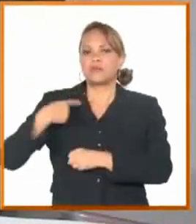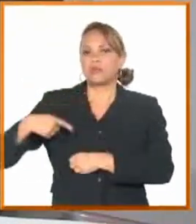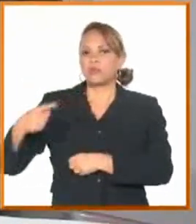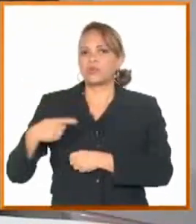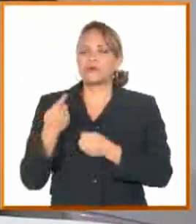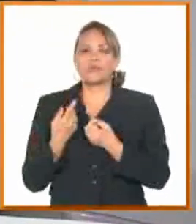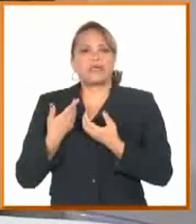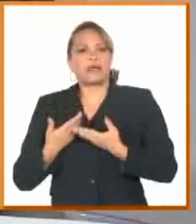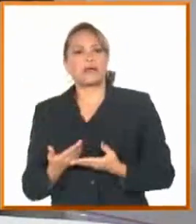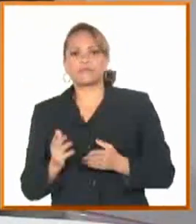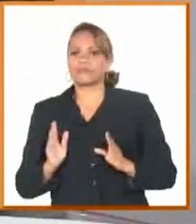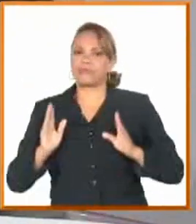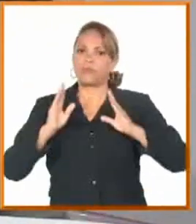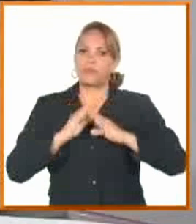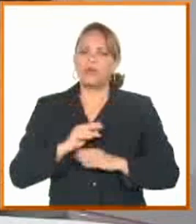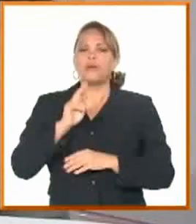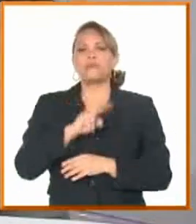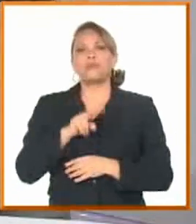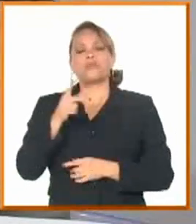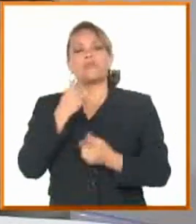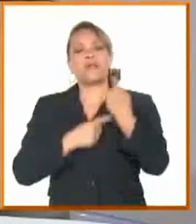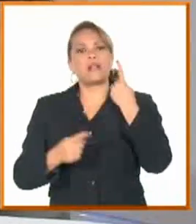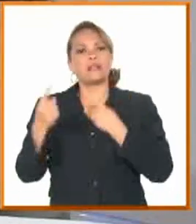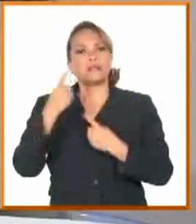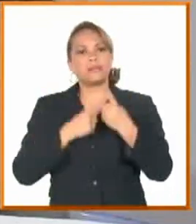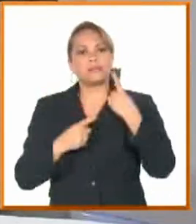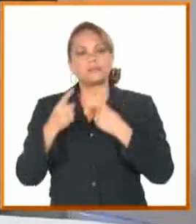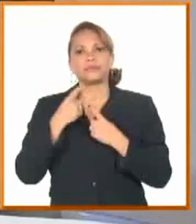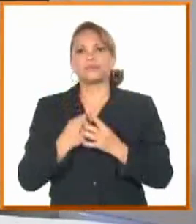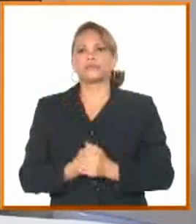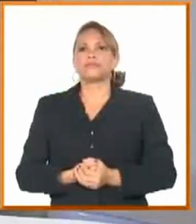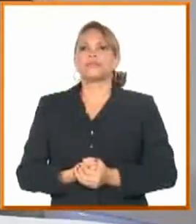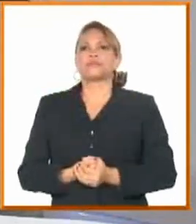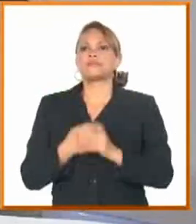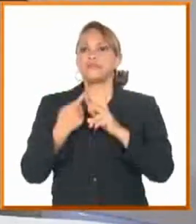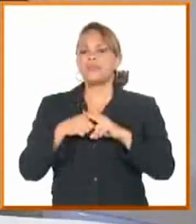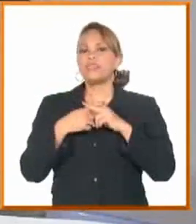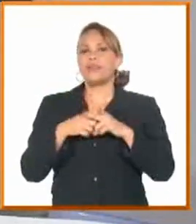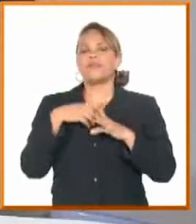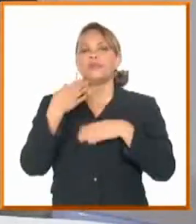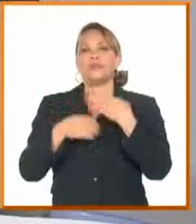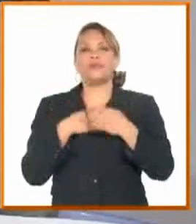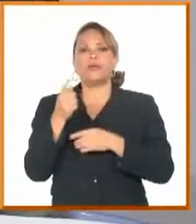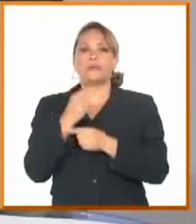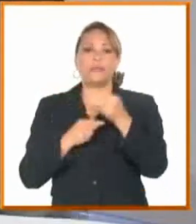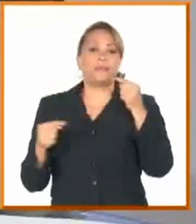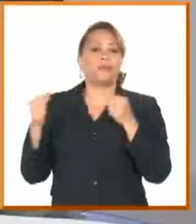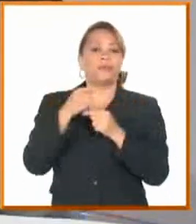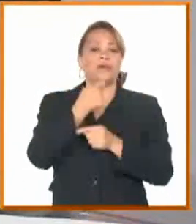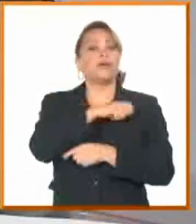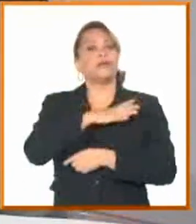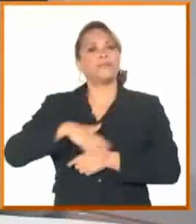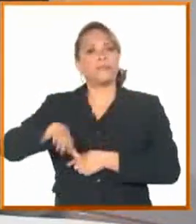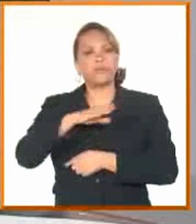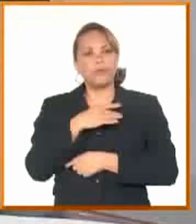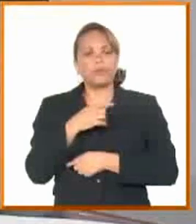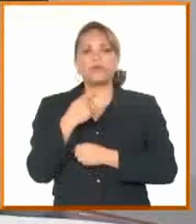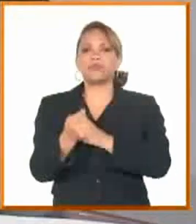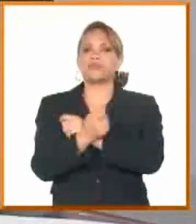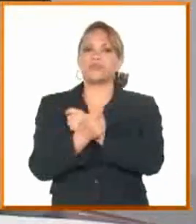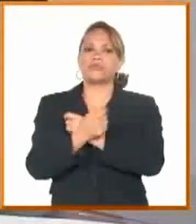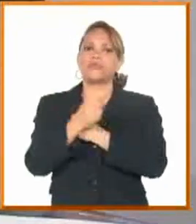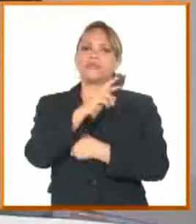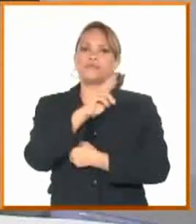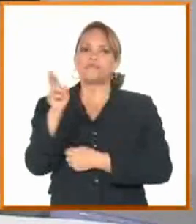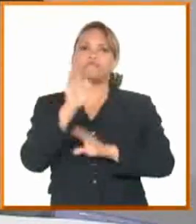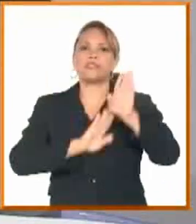alternativas, sin renunciar un milímetro a la vocación socialista y a lo que nos ha enseñado nuestra revolución, a